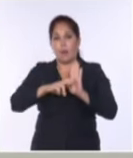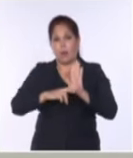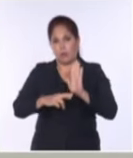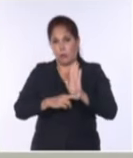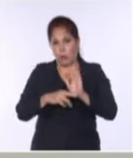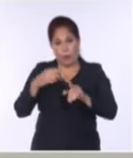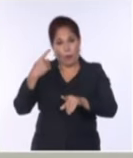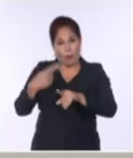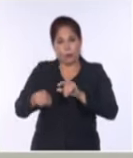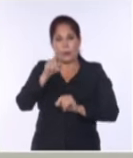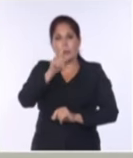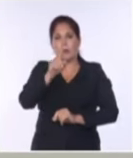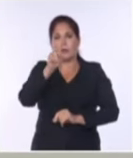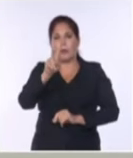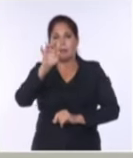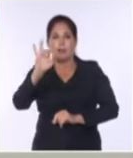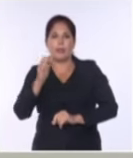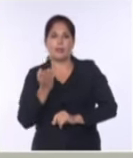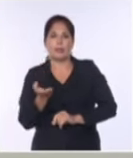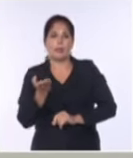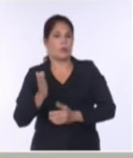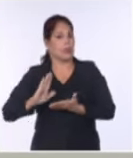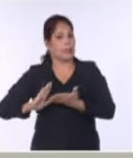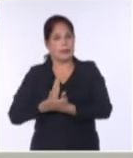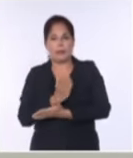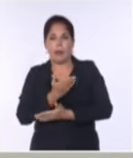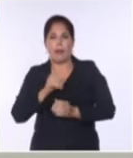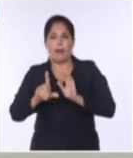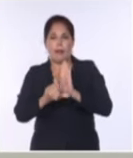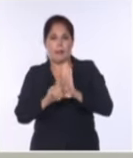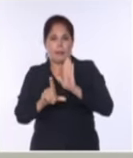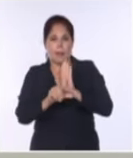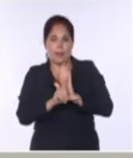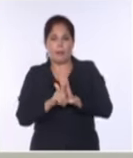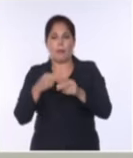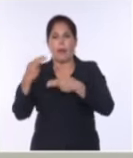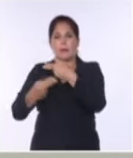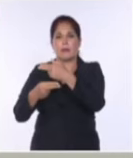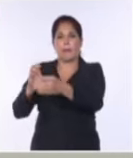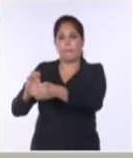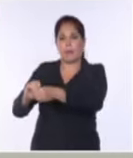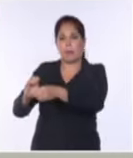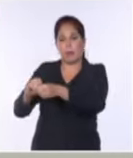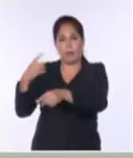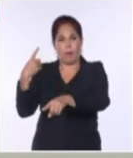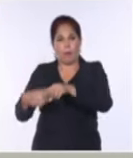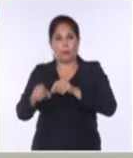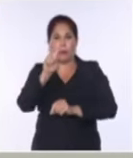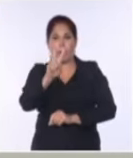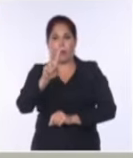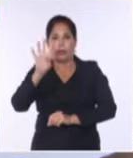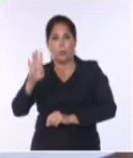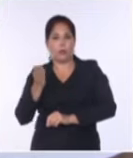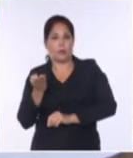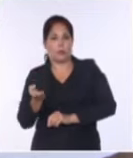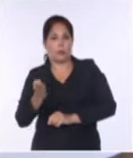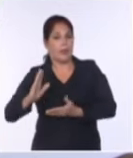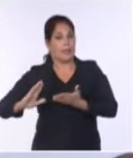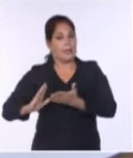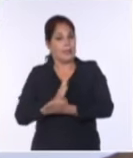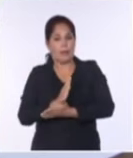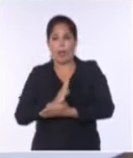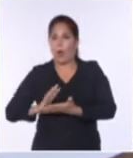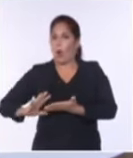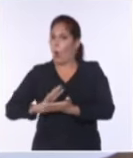127 solicitudes de retiro temporal de la autorización para ejercer la actividad y 24 solicitudes de retiro definitivo.